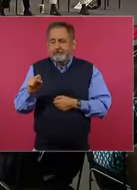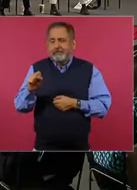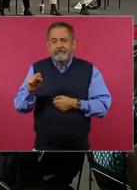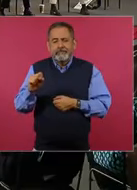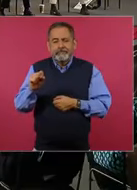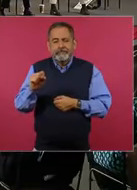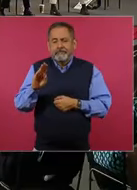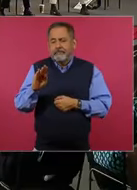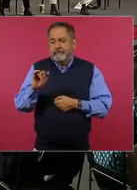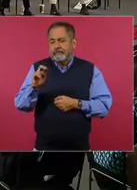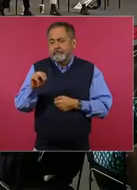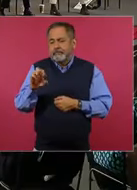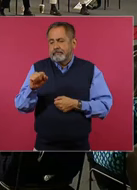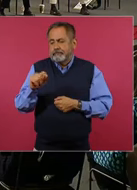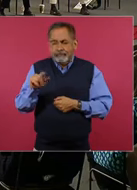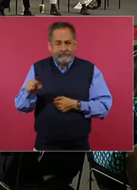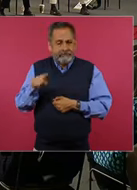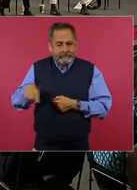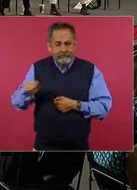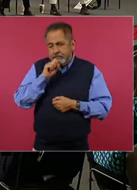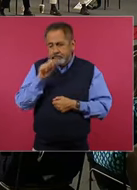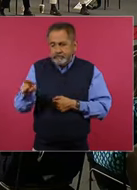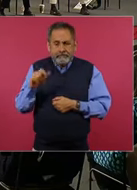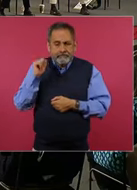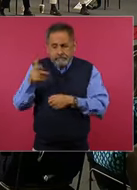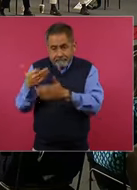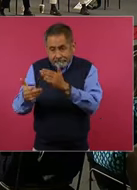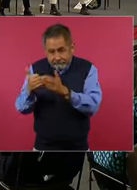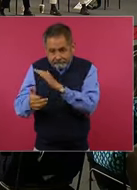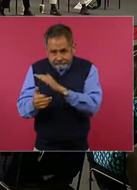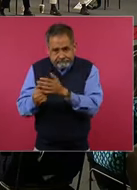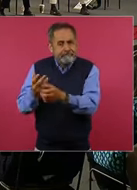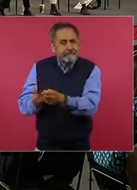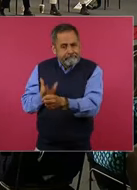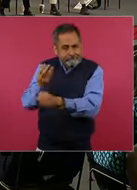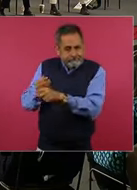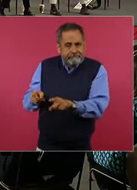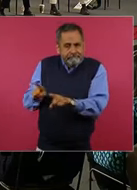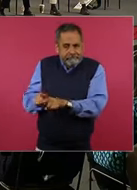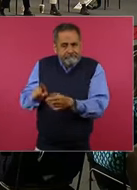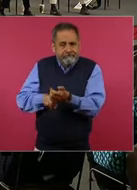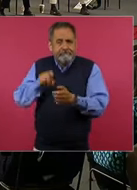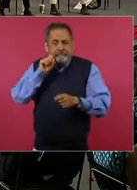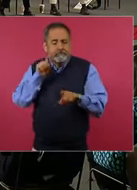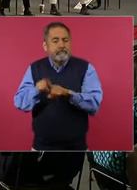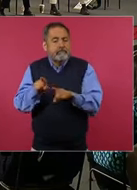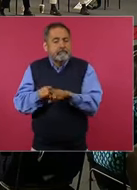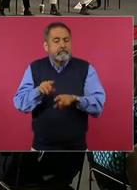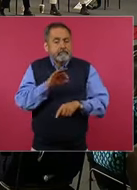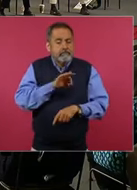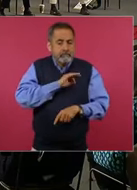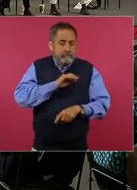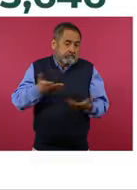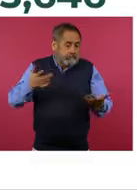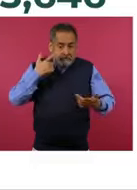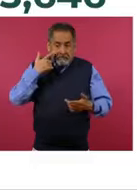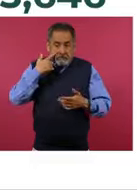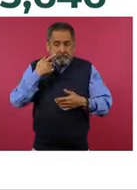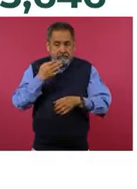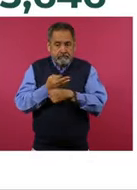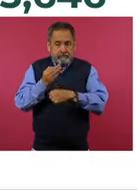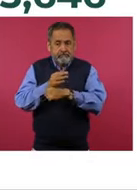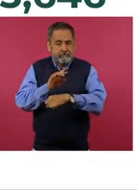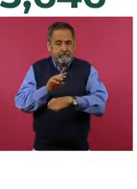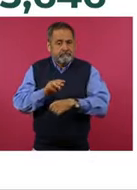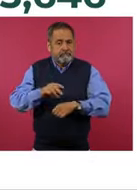por parte del presidente y que también tiene alguna brecha de enfermería. Entonces, estar muy pendientes en las páginas, en